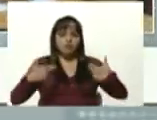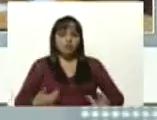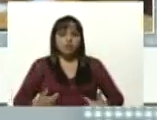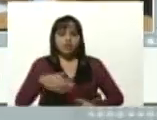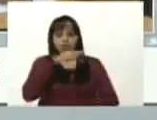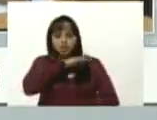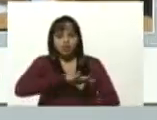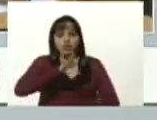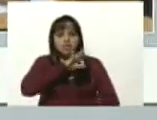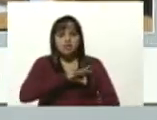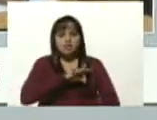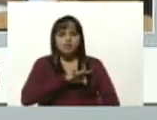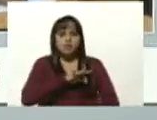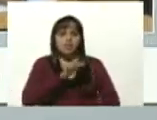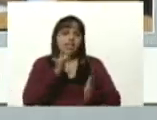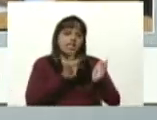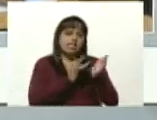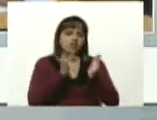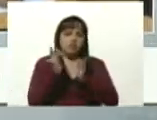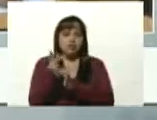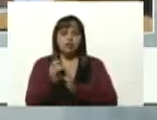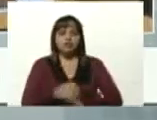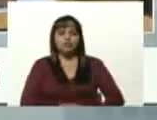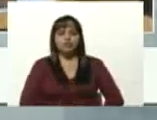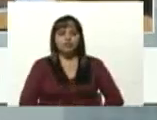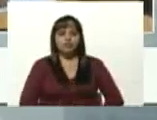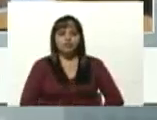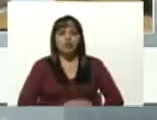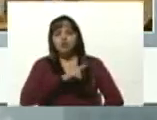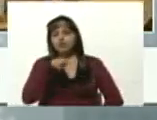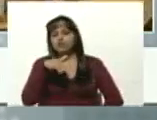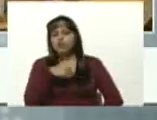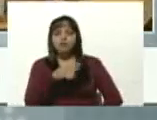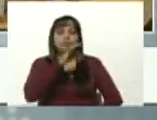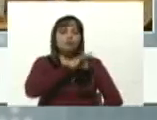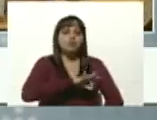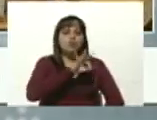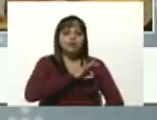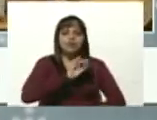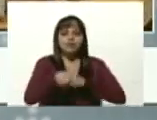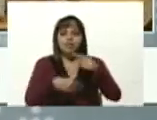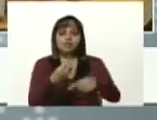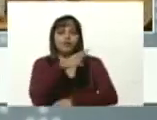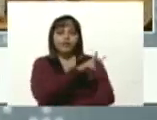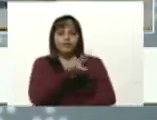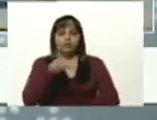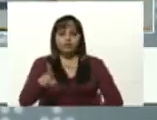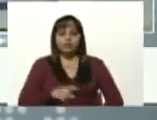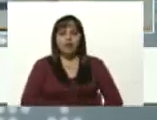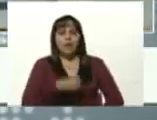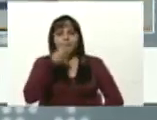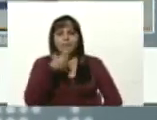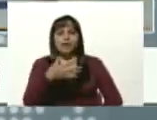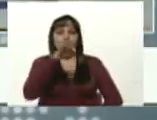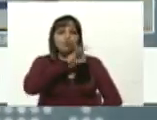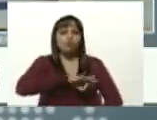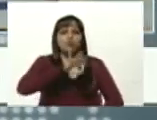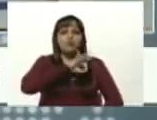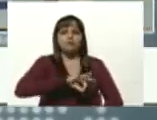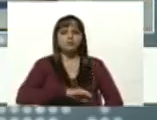socialismo de Cristo redentor nuestro socialismo del siglo 21 bello socialismo